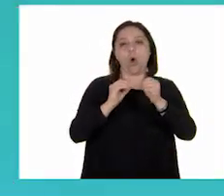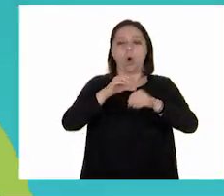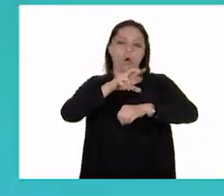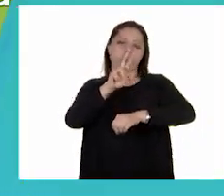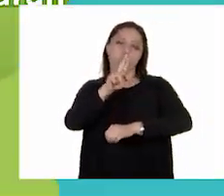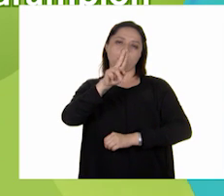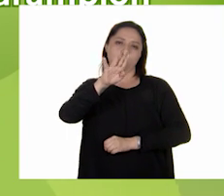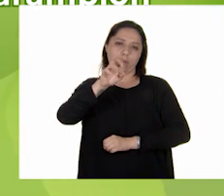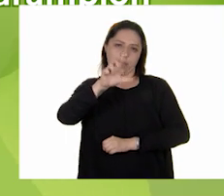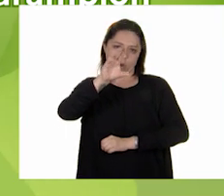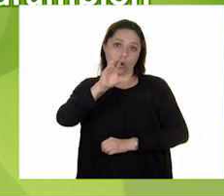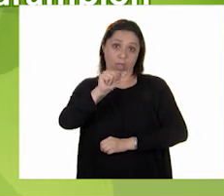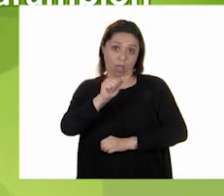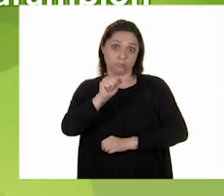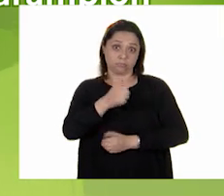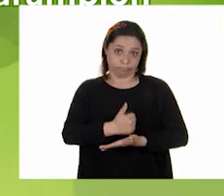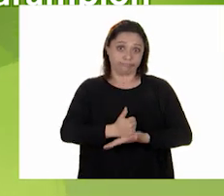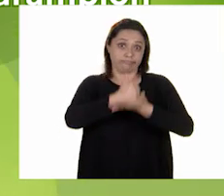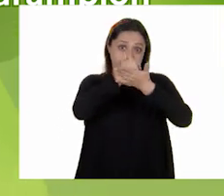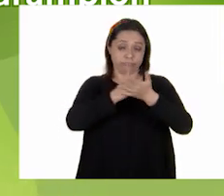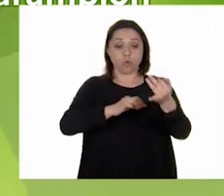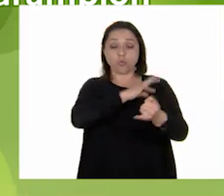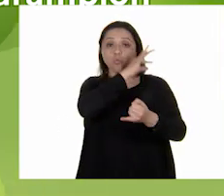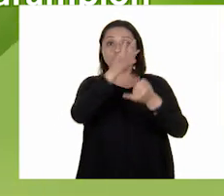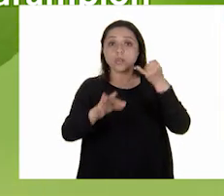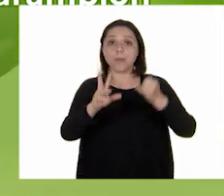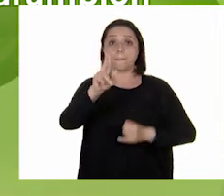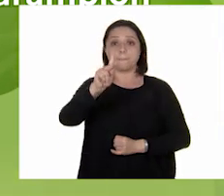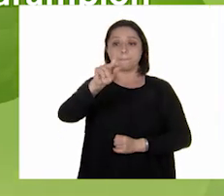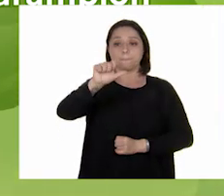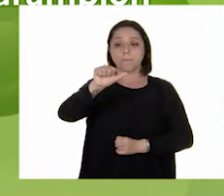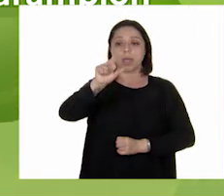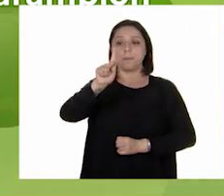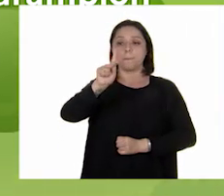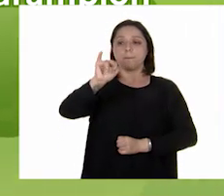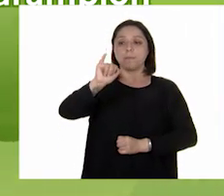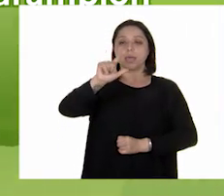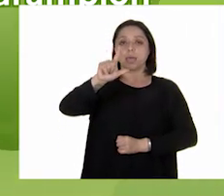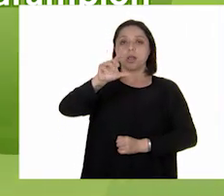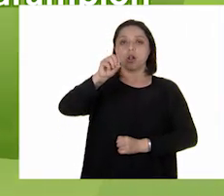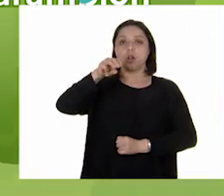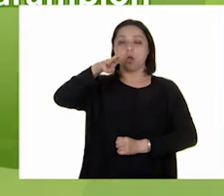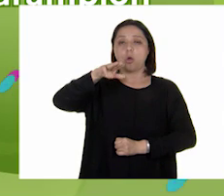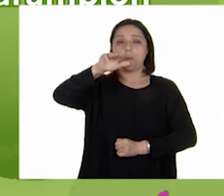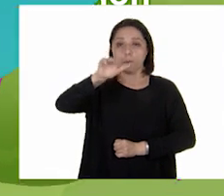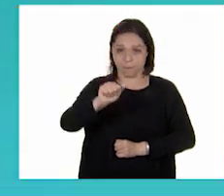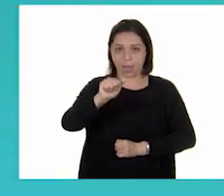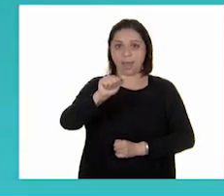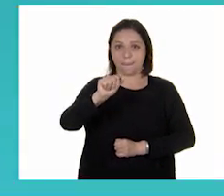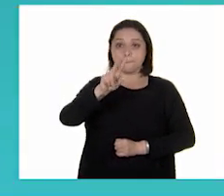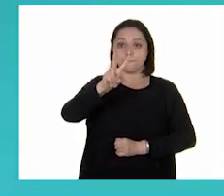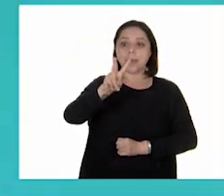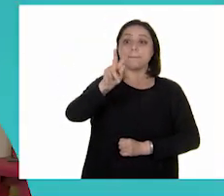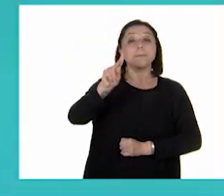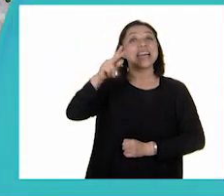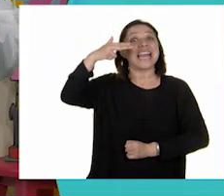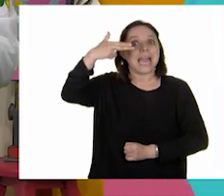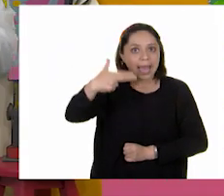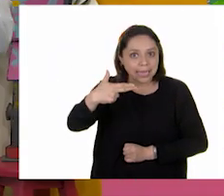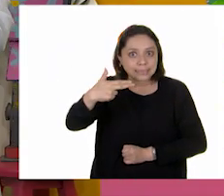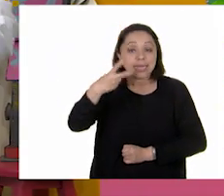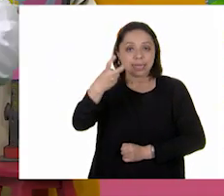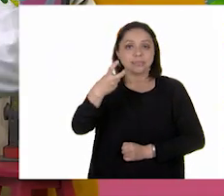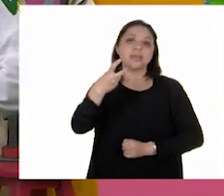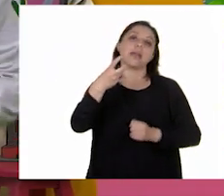por último, papiloma. Muy bien, el virus del papiloma humano, BPH, sobre todo los tipos